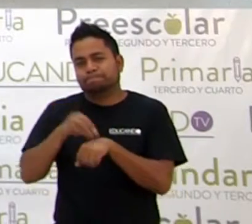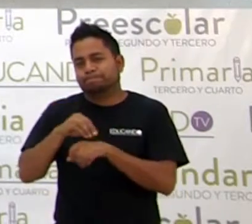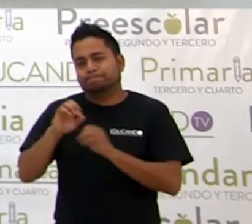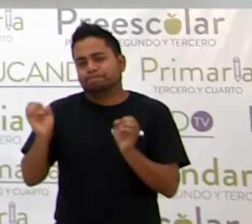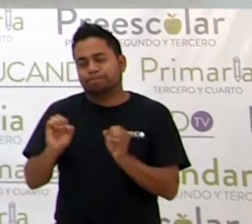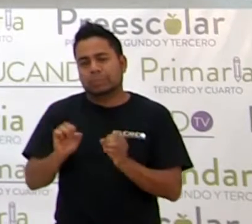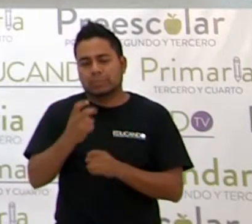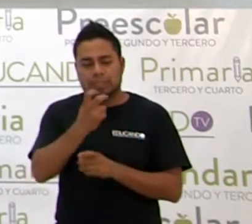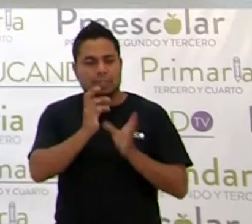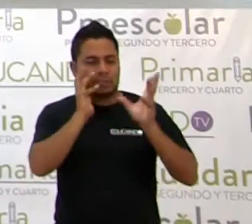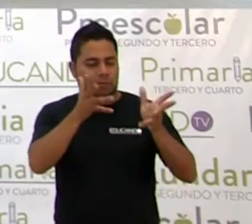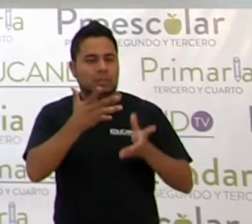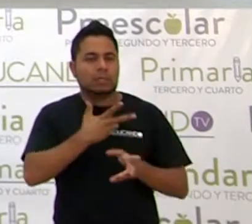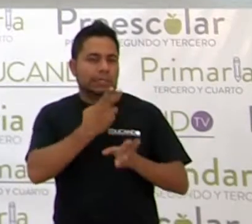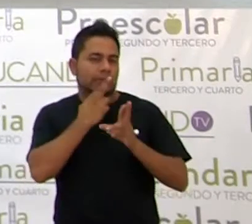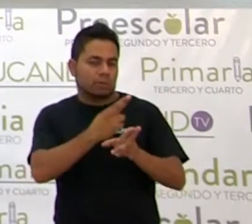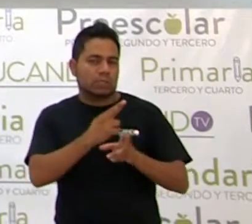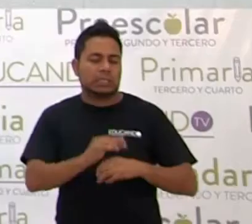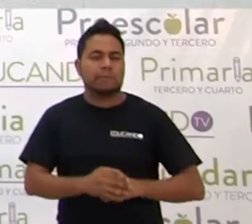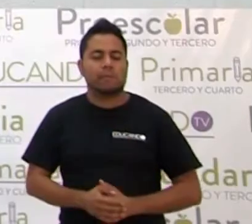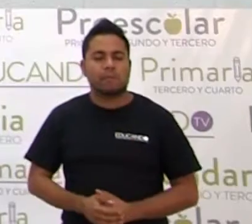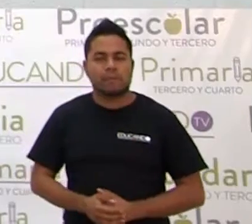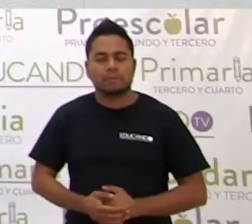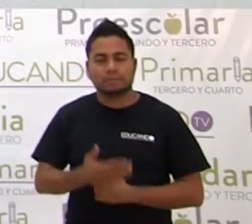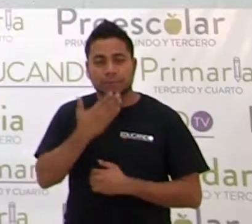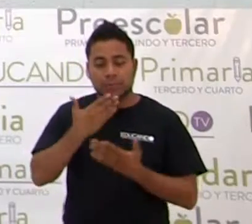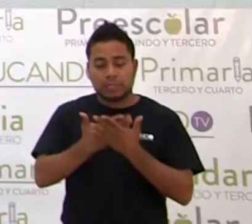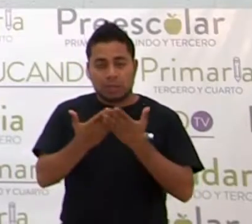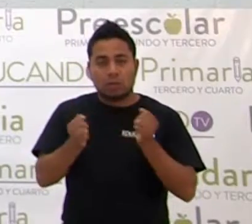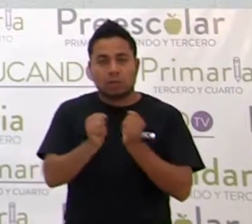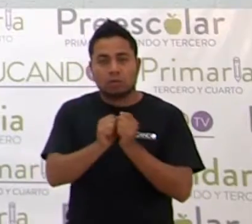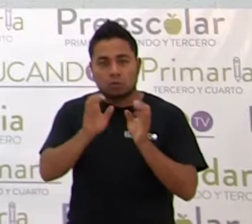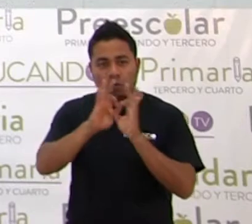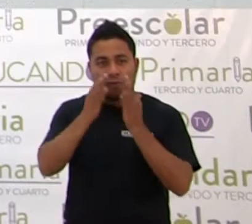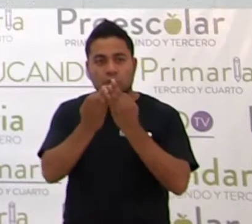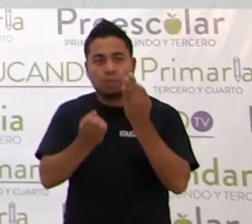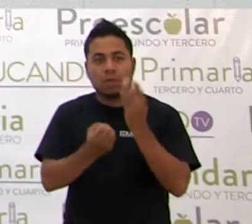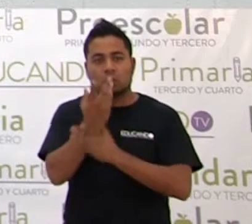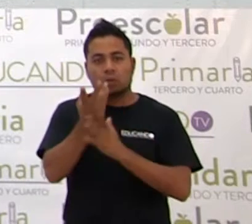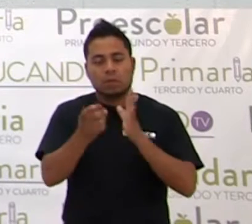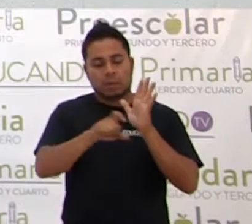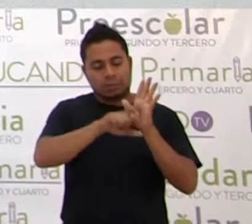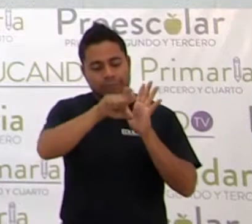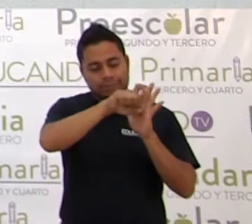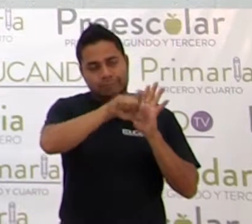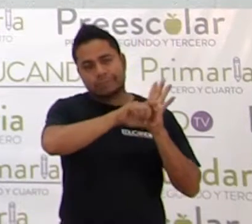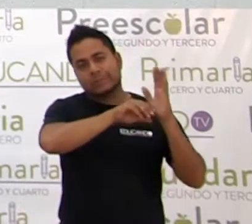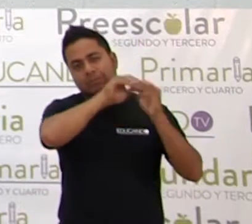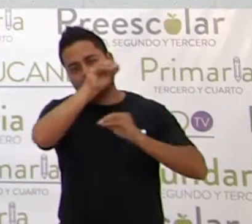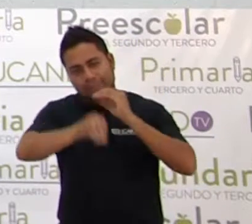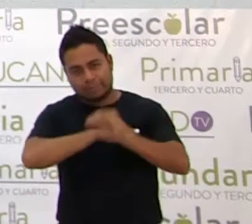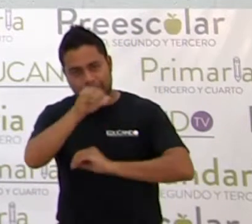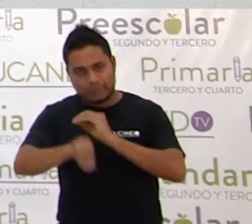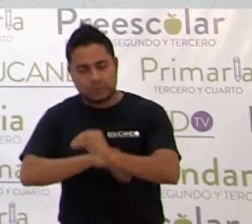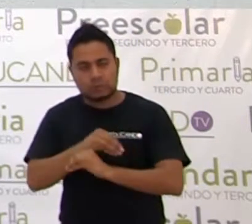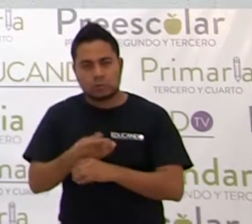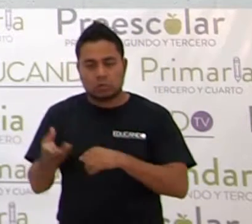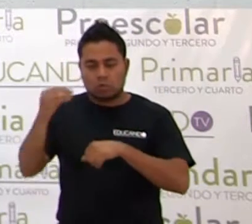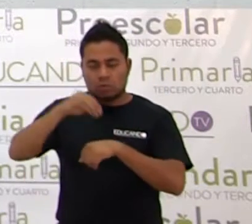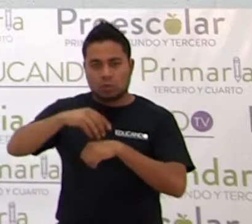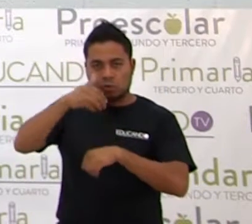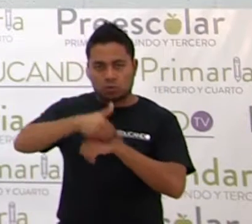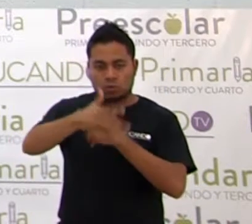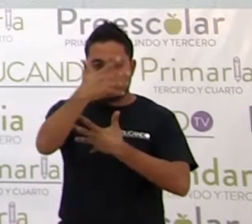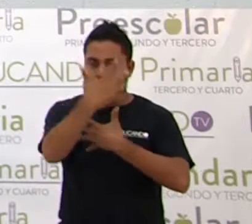ya así quedaría el resultado. Ahora lo adecuamos a la nueva metodología. Ponemos el número